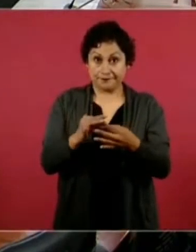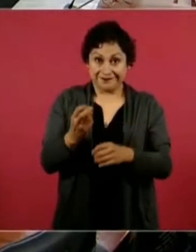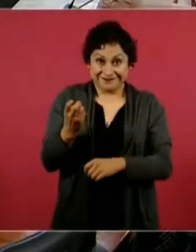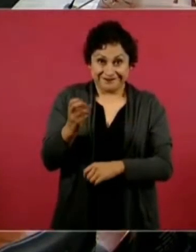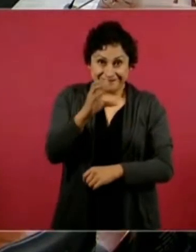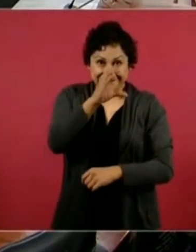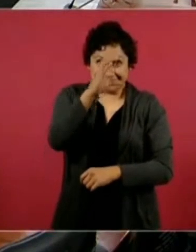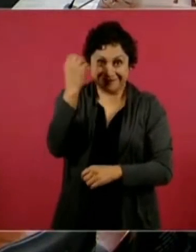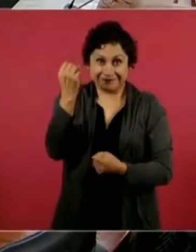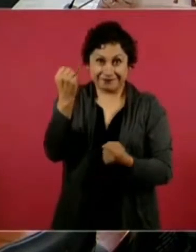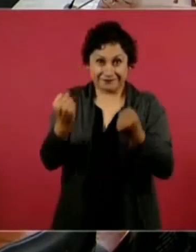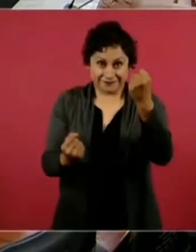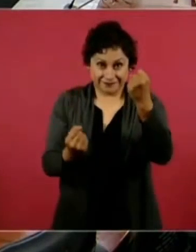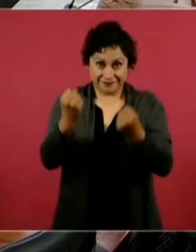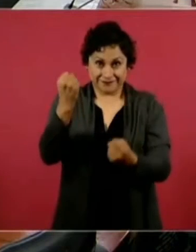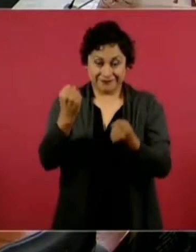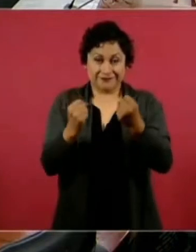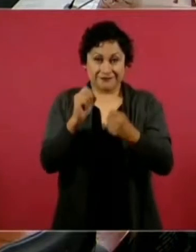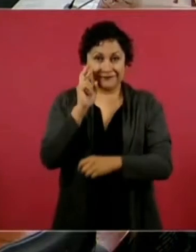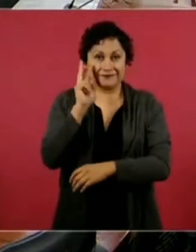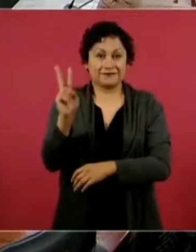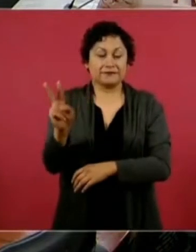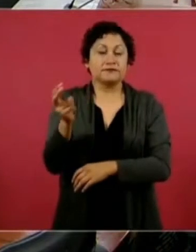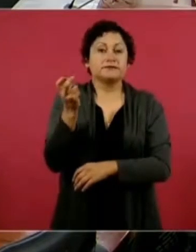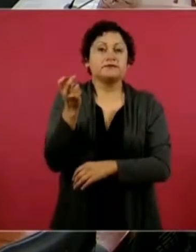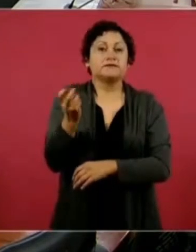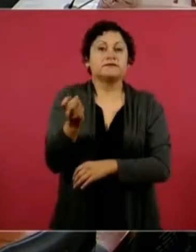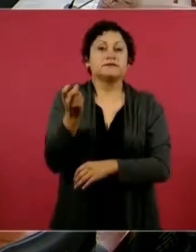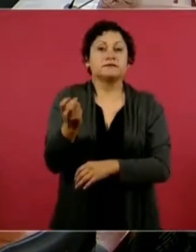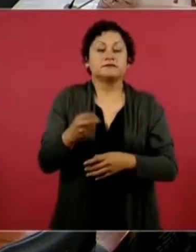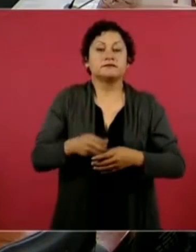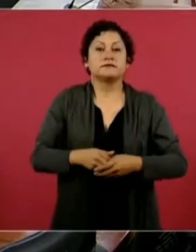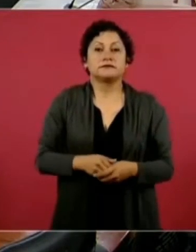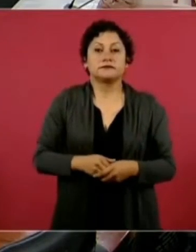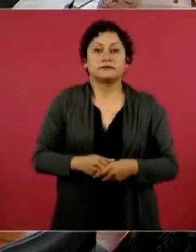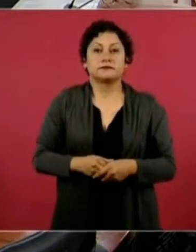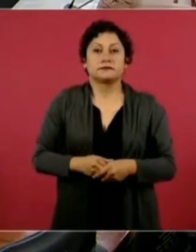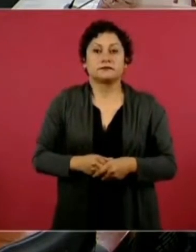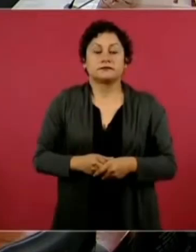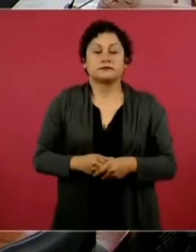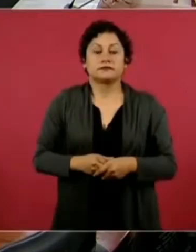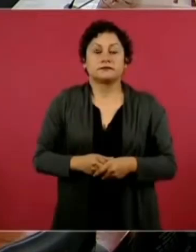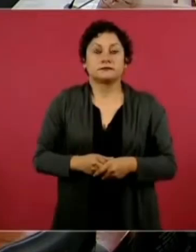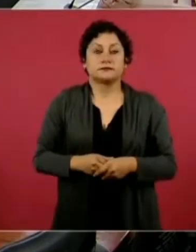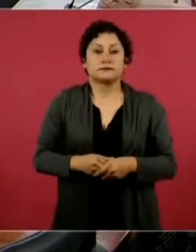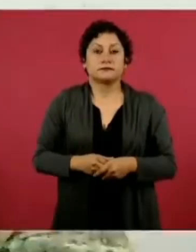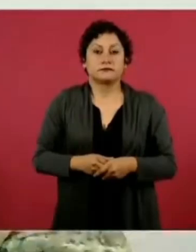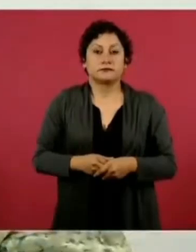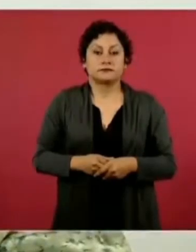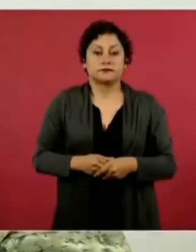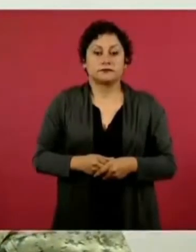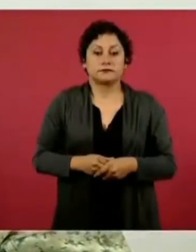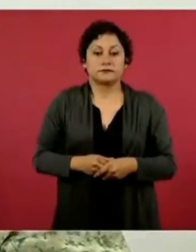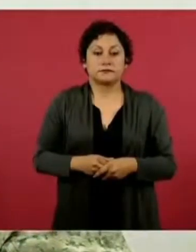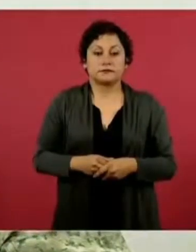no son comúnmente empleados para atacar a las